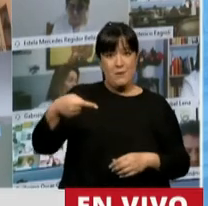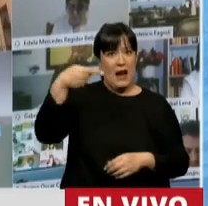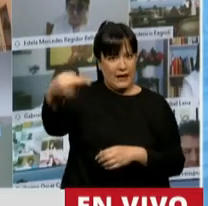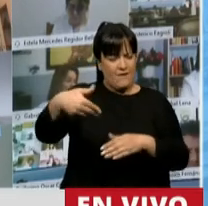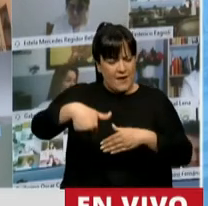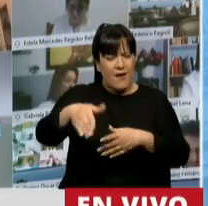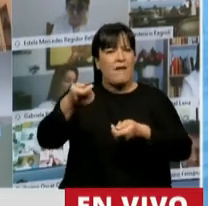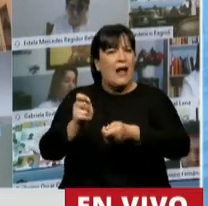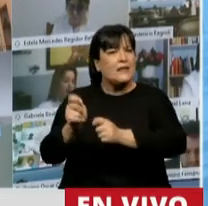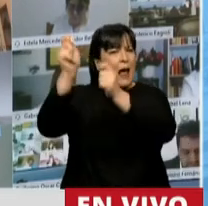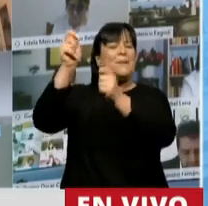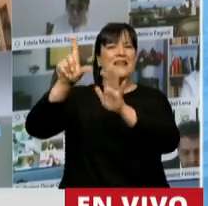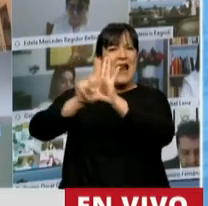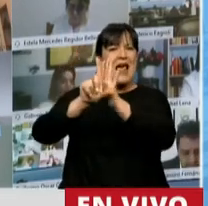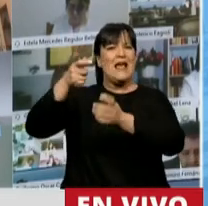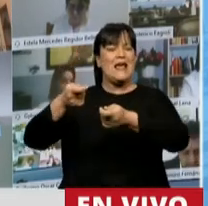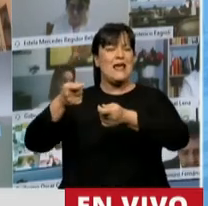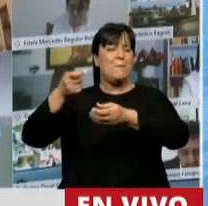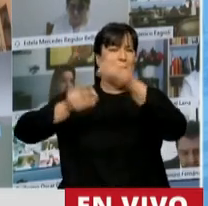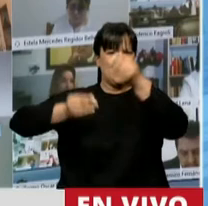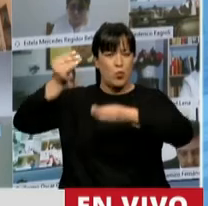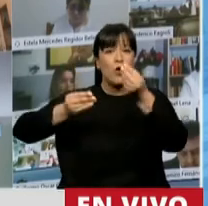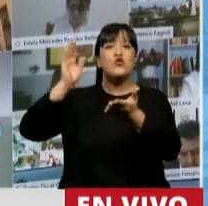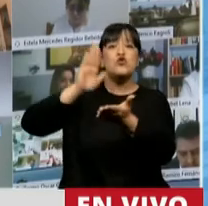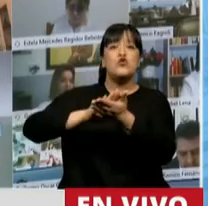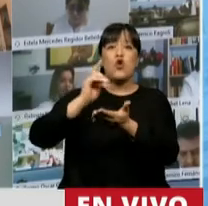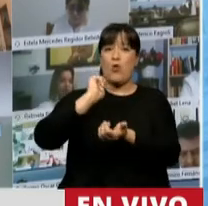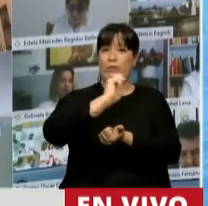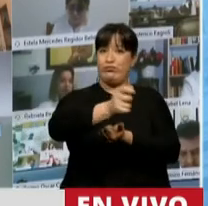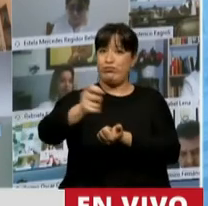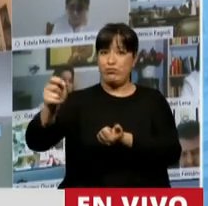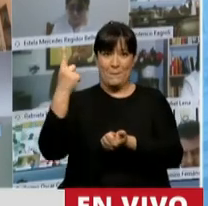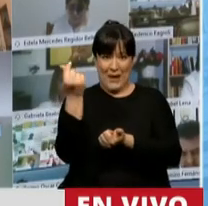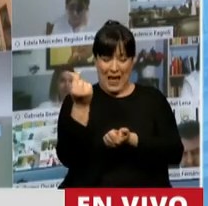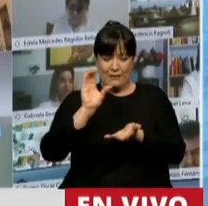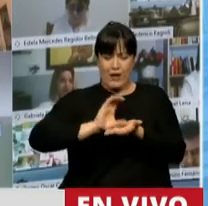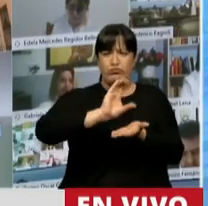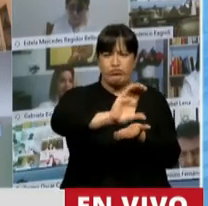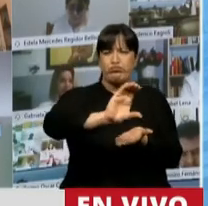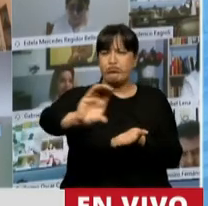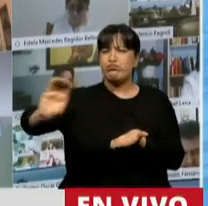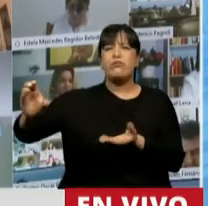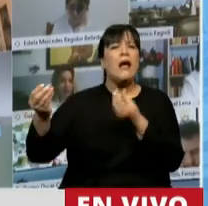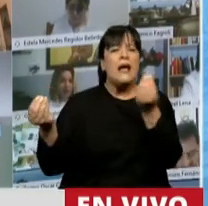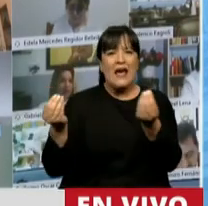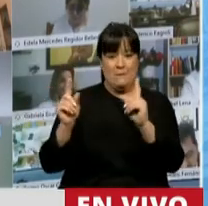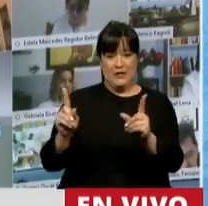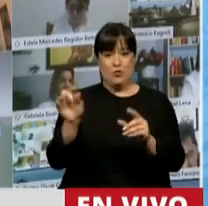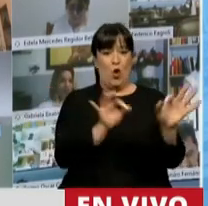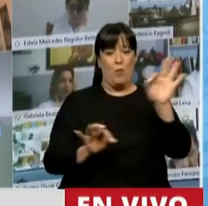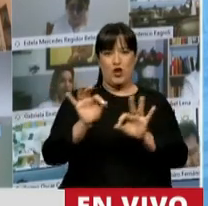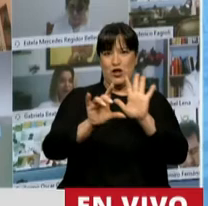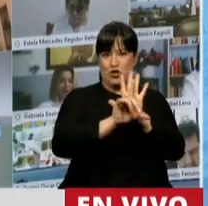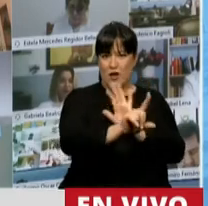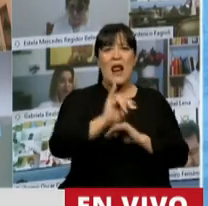trámite en la ley de presupuesto, es sobre la asignación de las partidas que van a atender a este proyecto de ley.